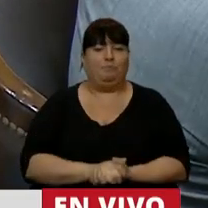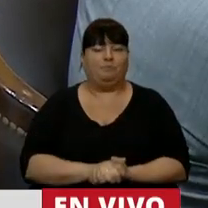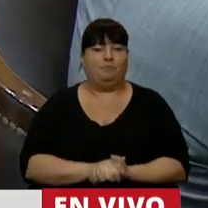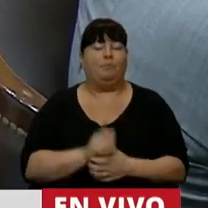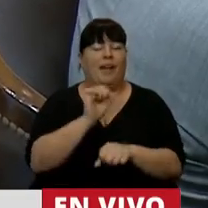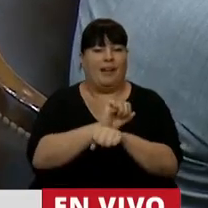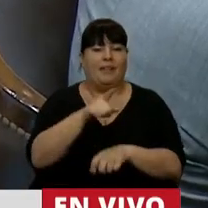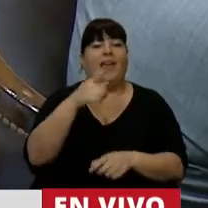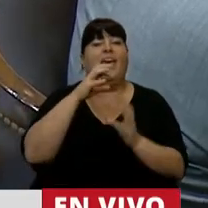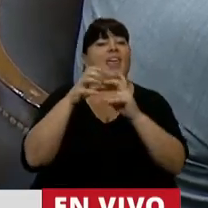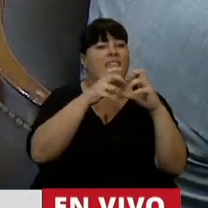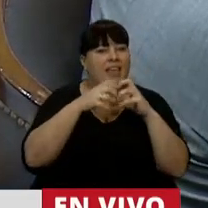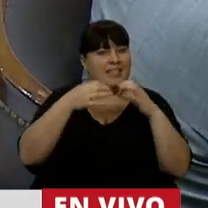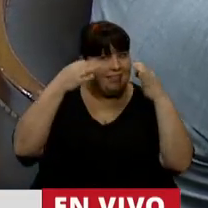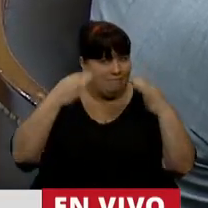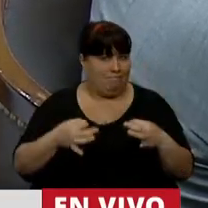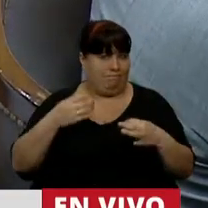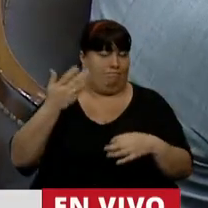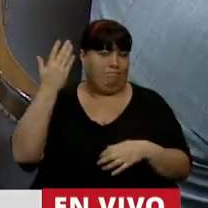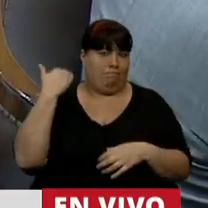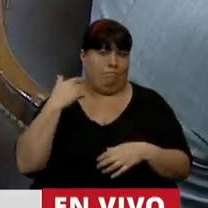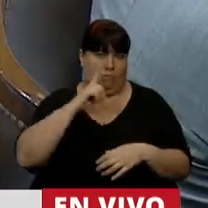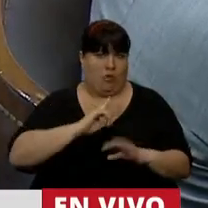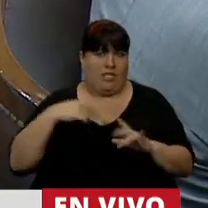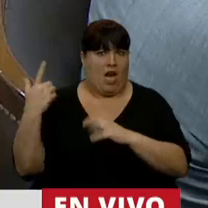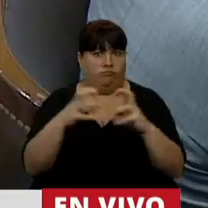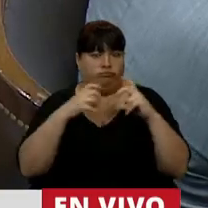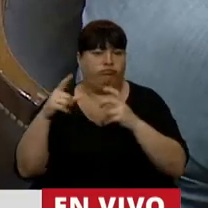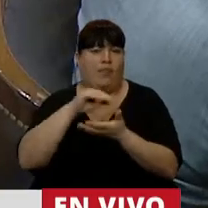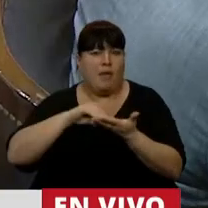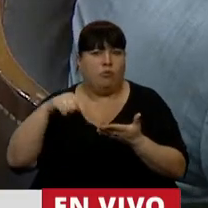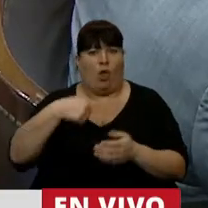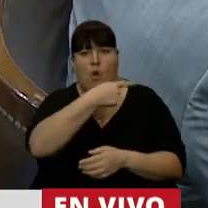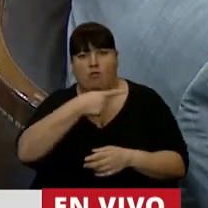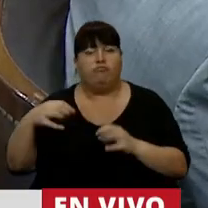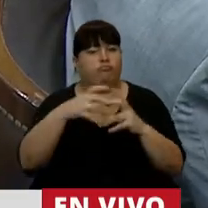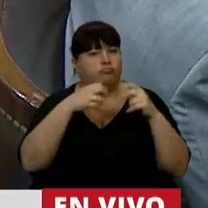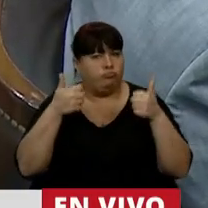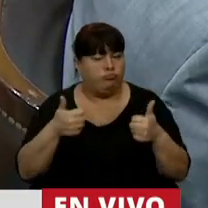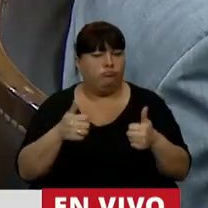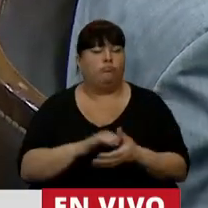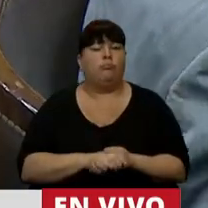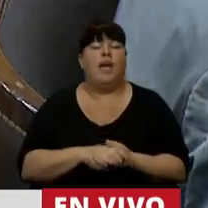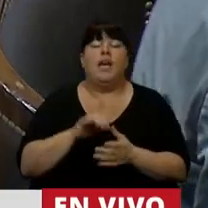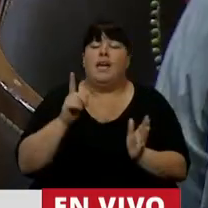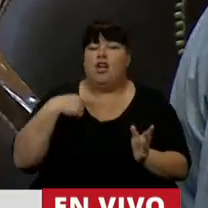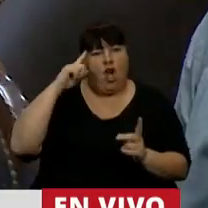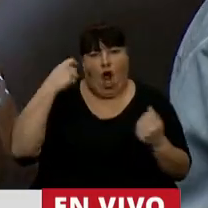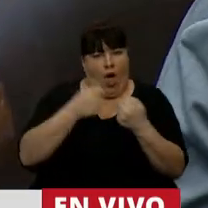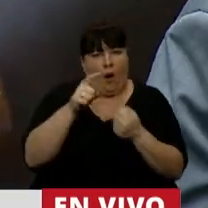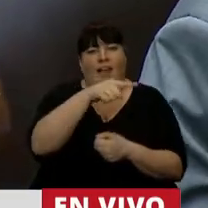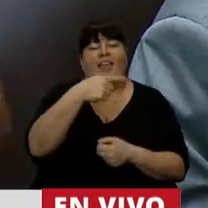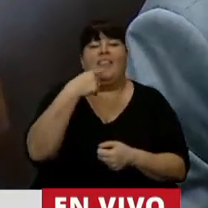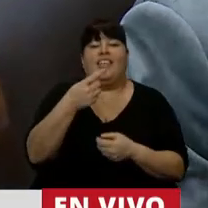el debate serio que llevamos los diputados en esta semana. Lo que sí, no estoy de acuerdo,